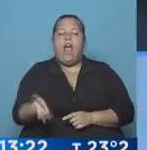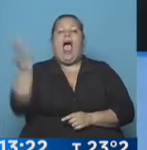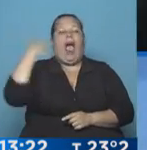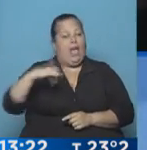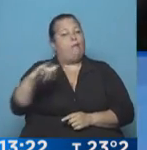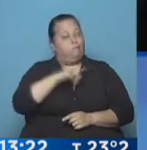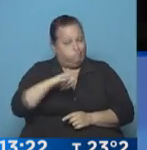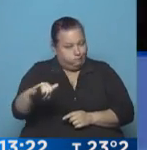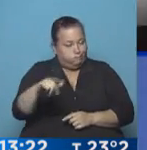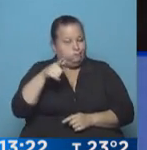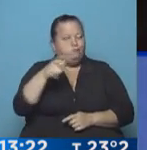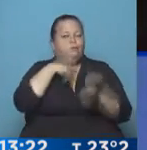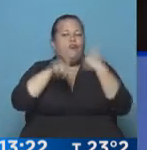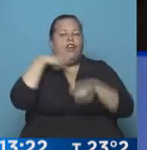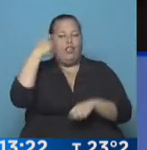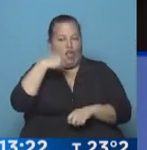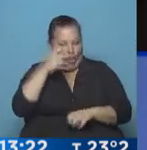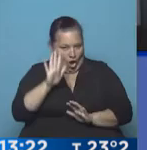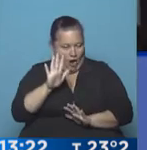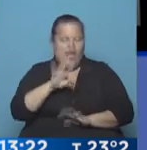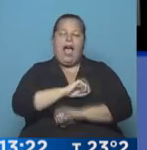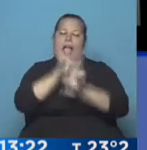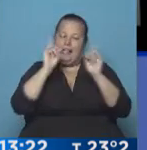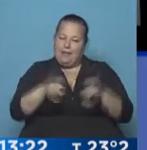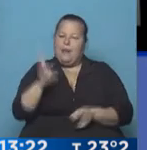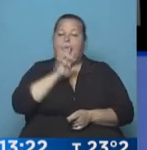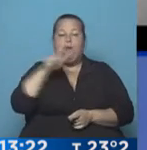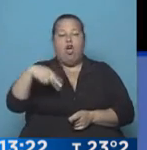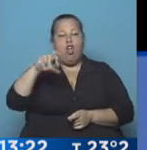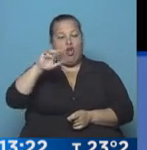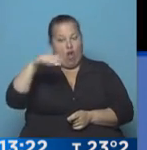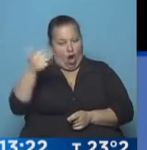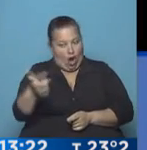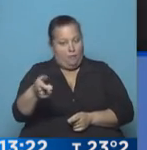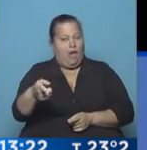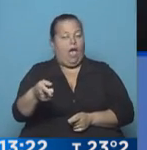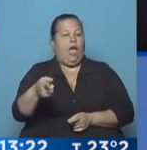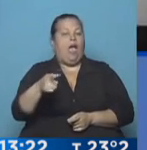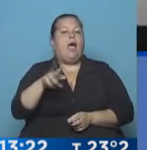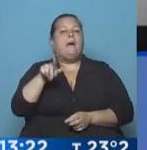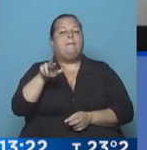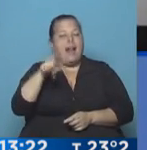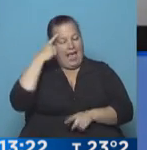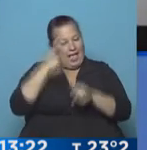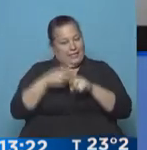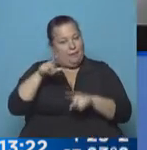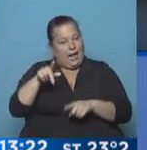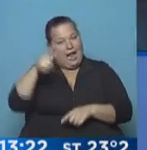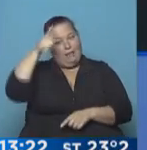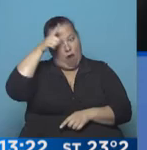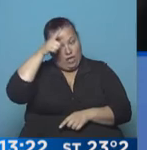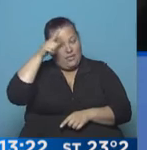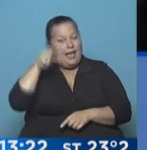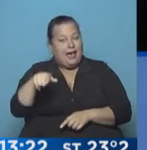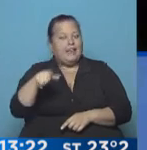denunciado la venta de drogas. Hay que aclarar también que Norma Castaño ha sido pareja, expareja de policías